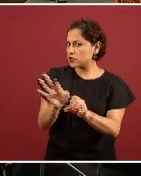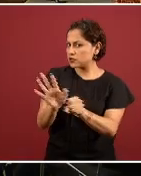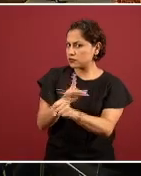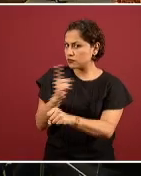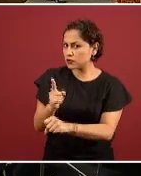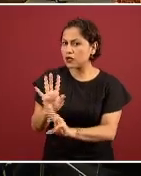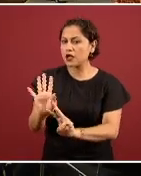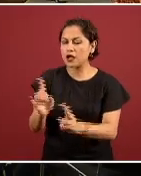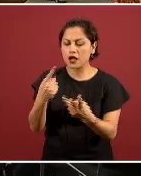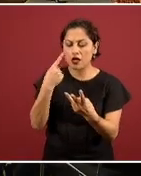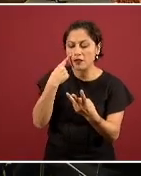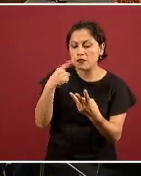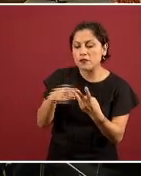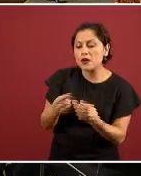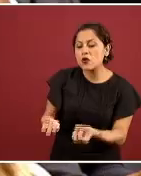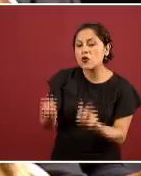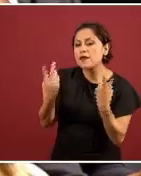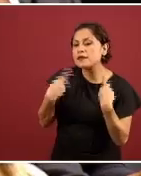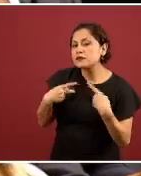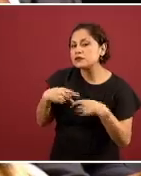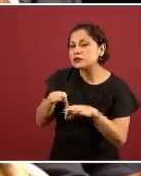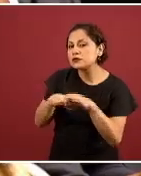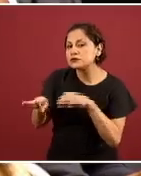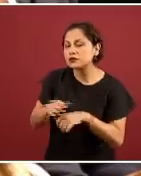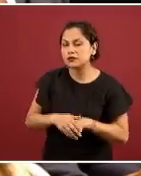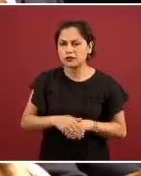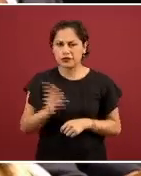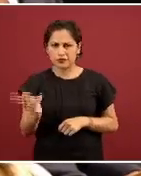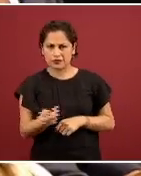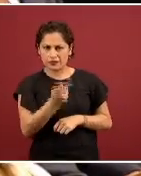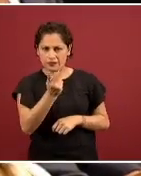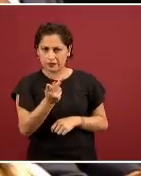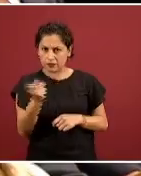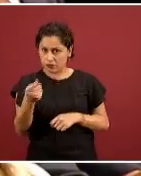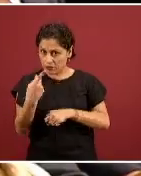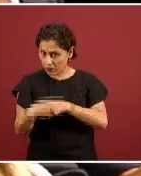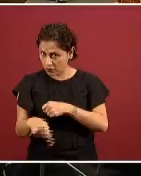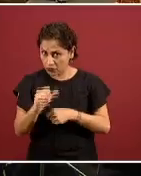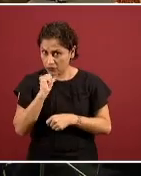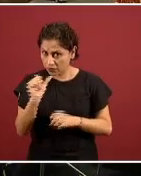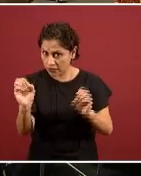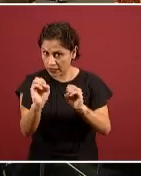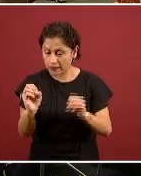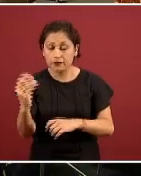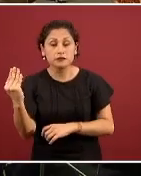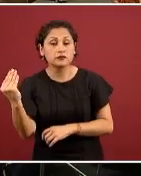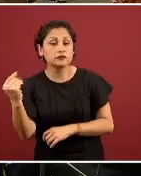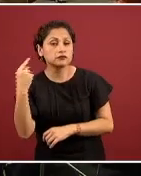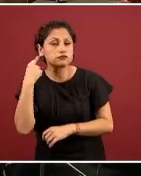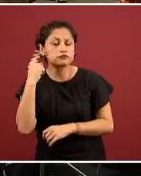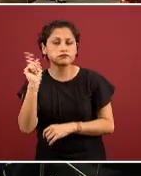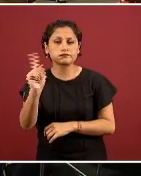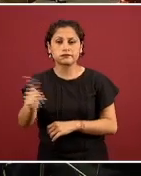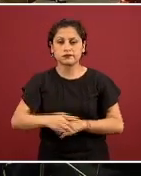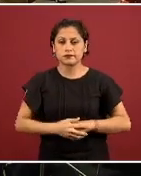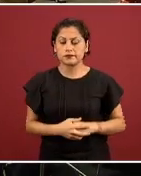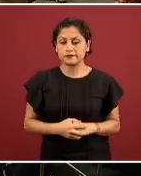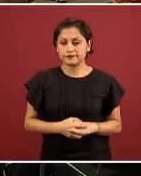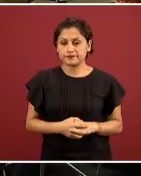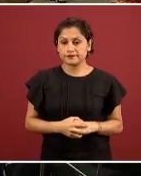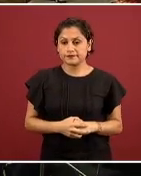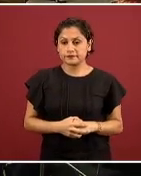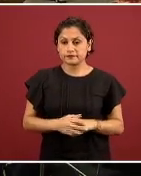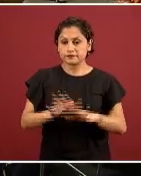personas laborando entonces no se corre riesgo pidió el presidente que no separaran las obras y por eso ustedes decidieron tomar estoy